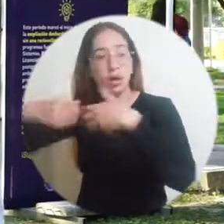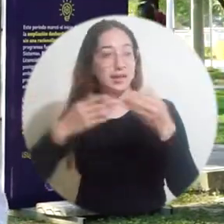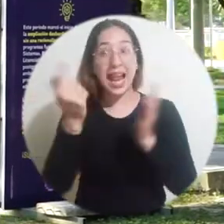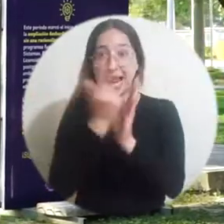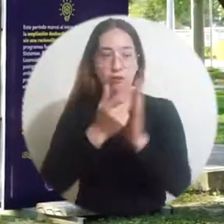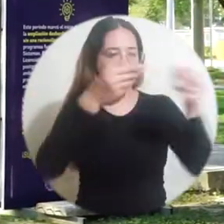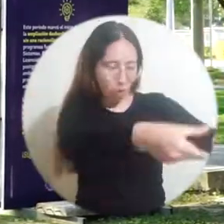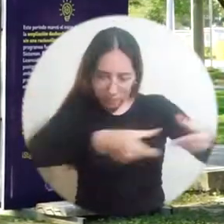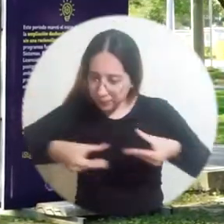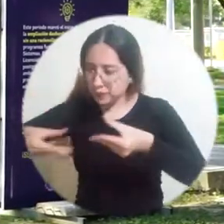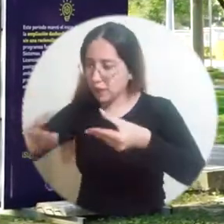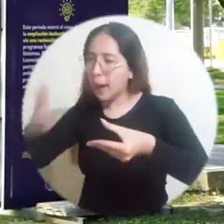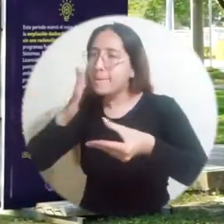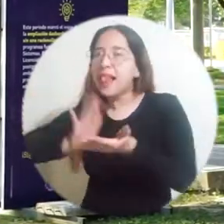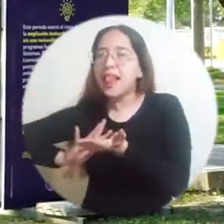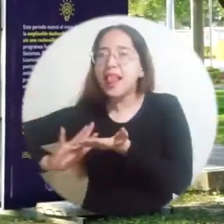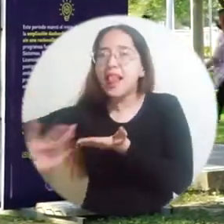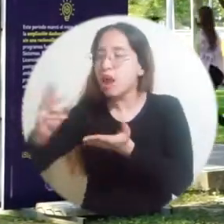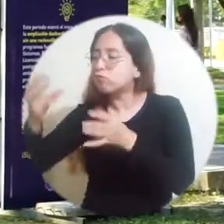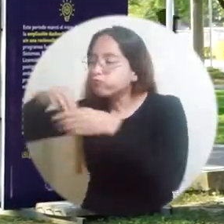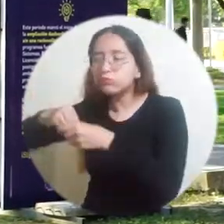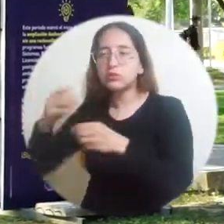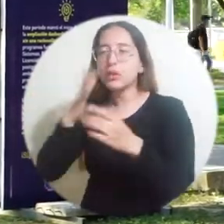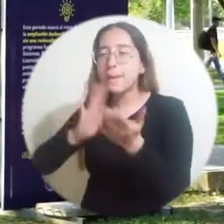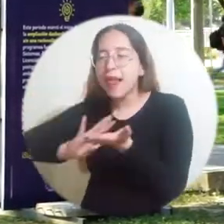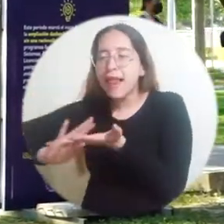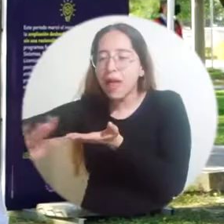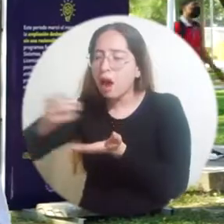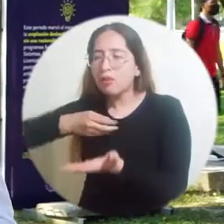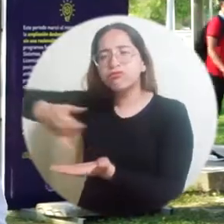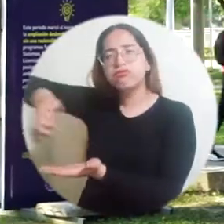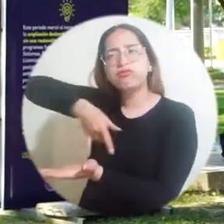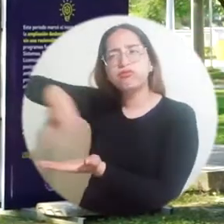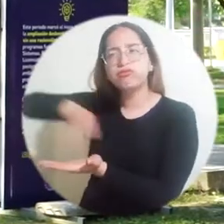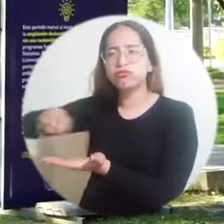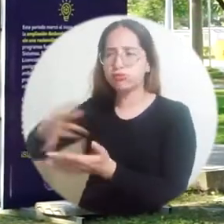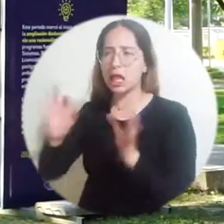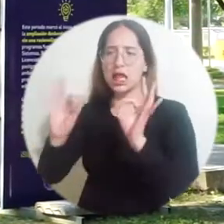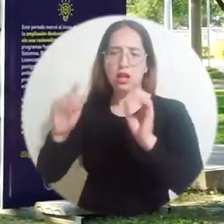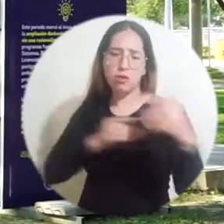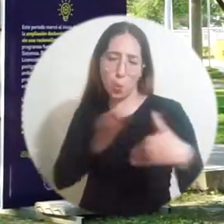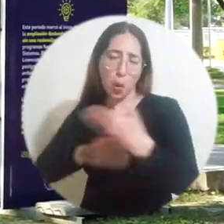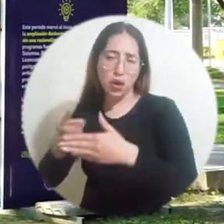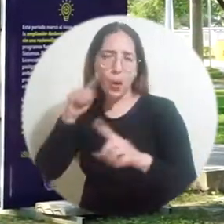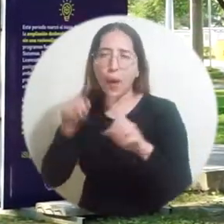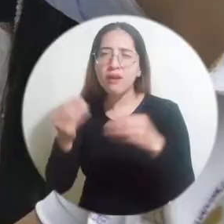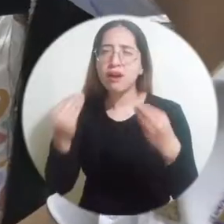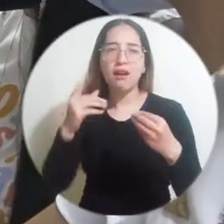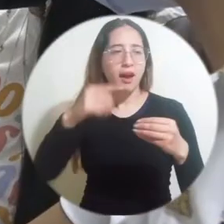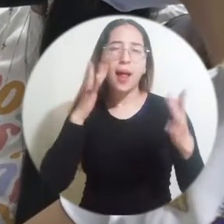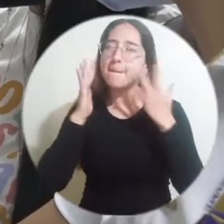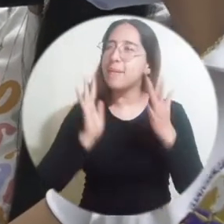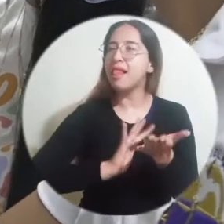y actualmente se mantiene ese protocolo. Se hace un proceso de desinfección a través de una máquina especializada para tal fin.